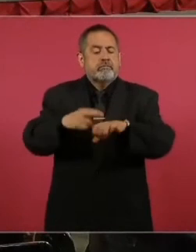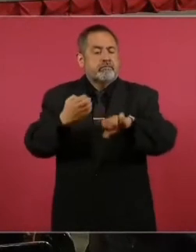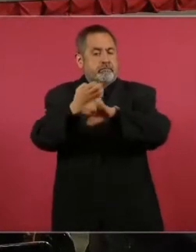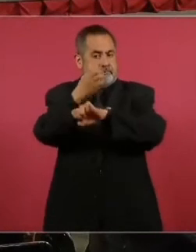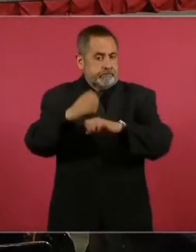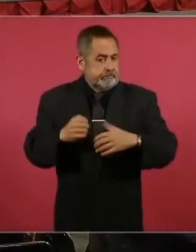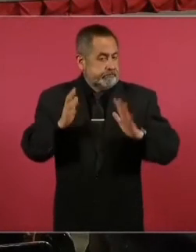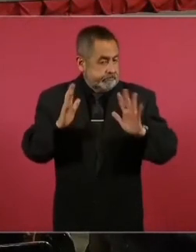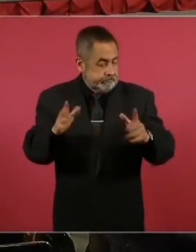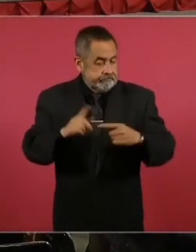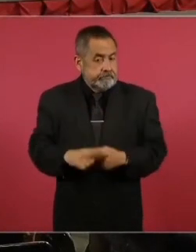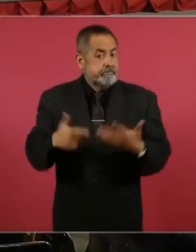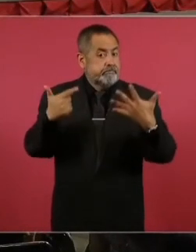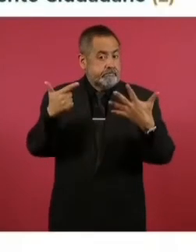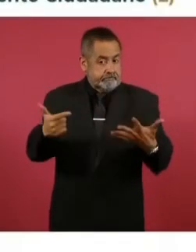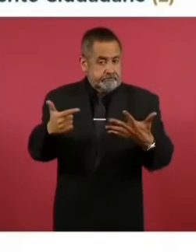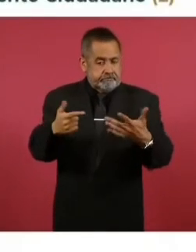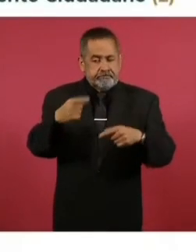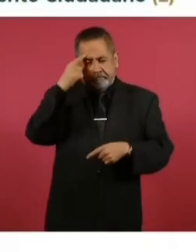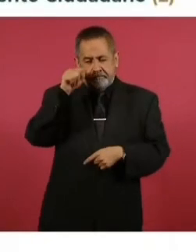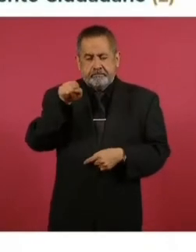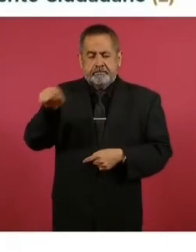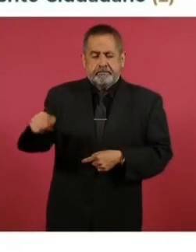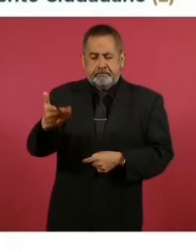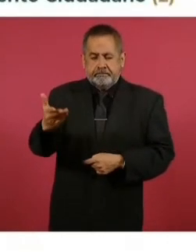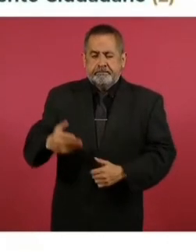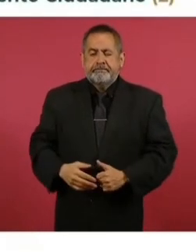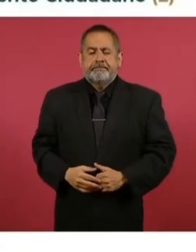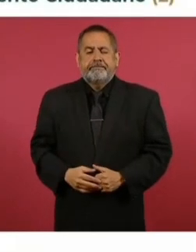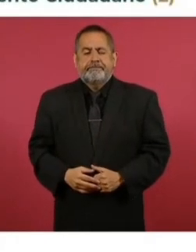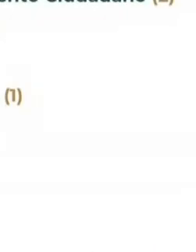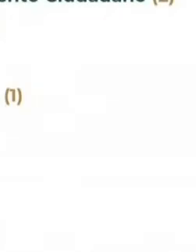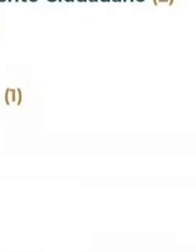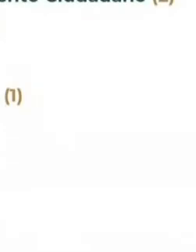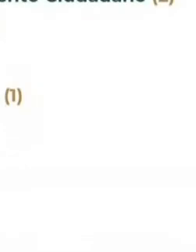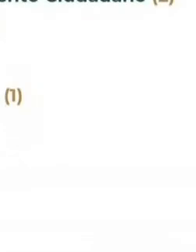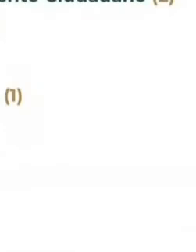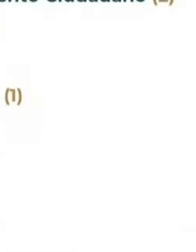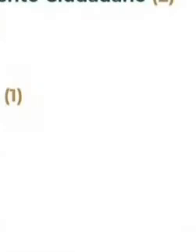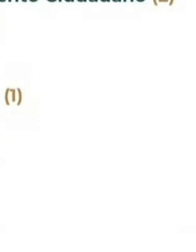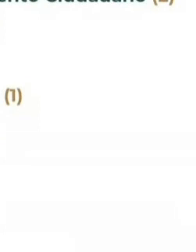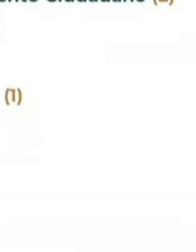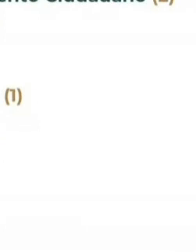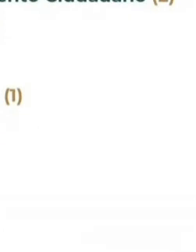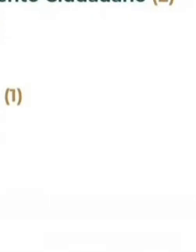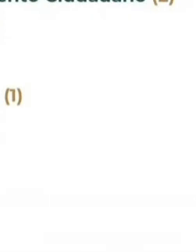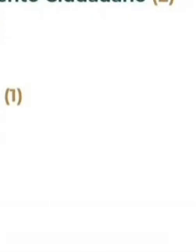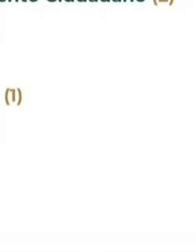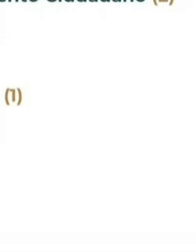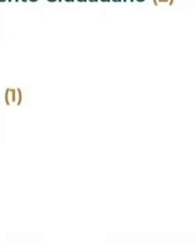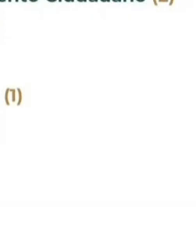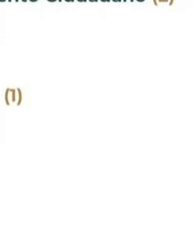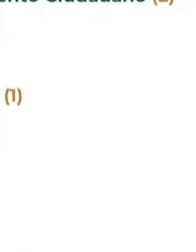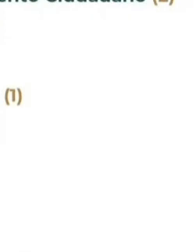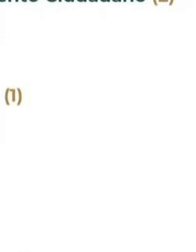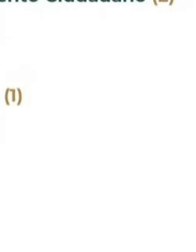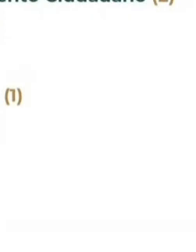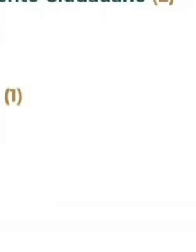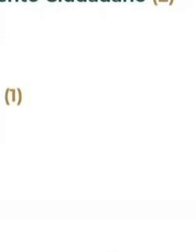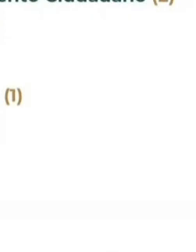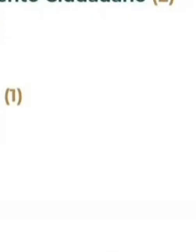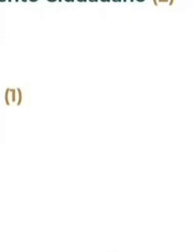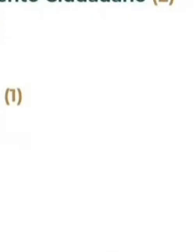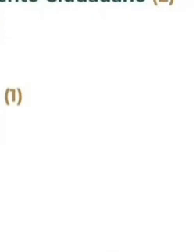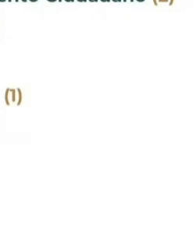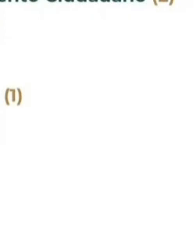siete de competidores al Senado de la República y diez de quienes buscan una diputación